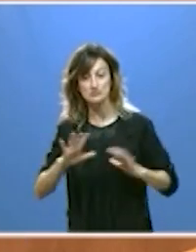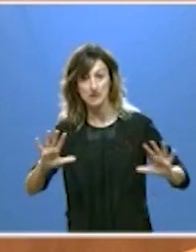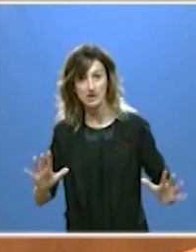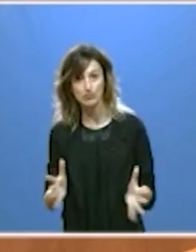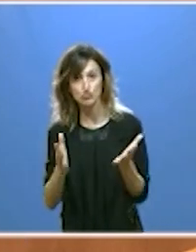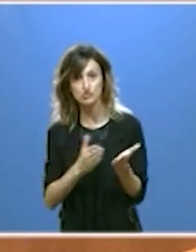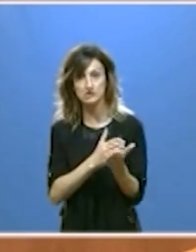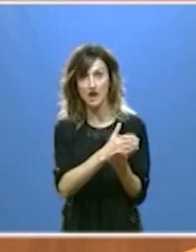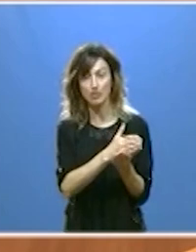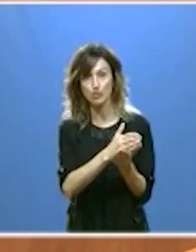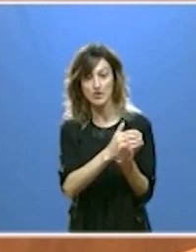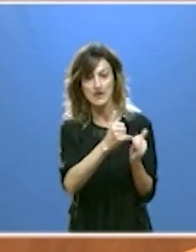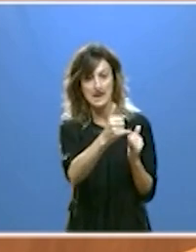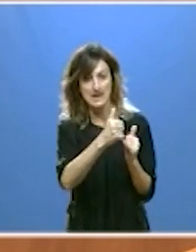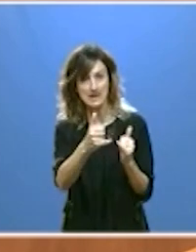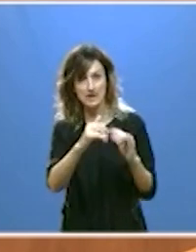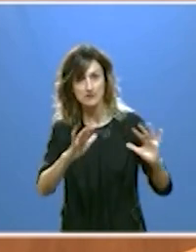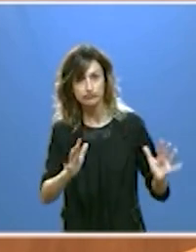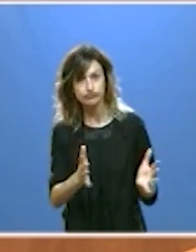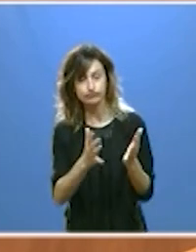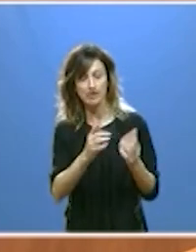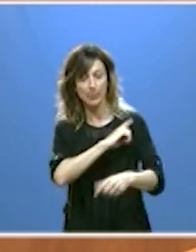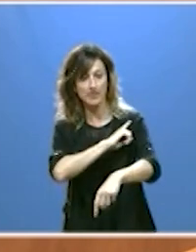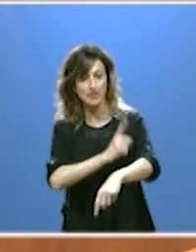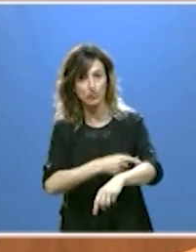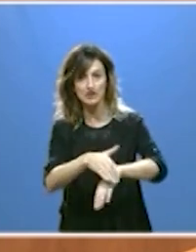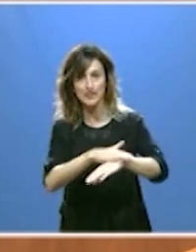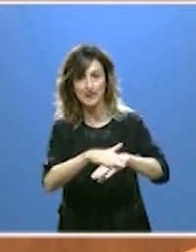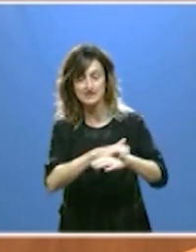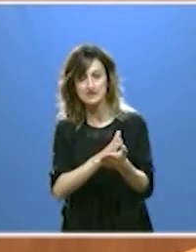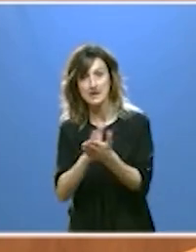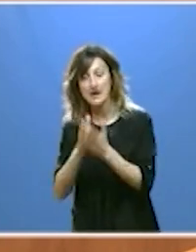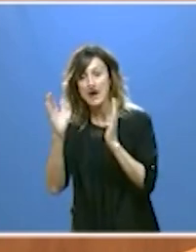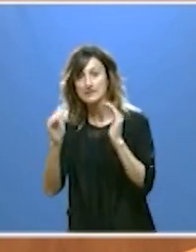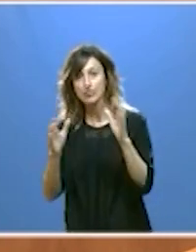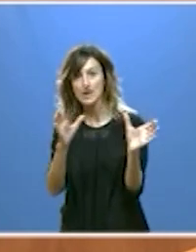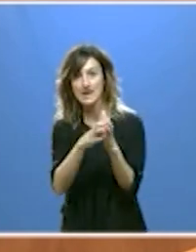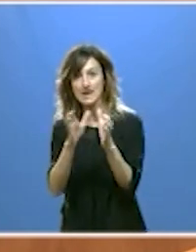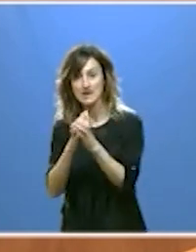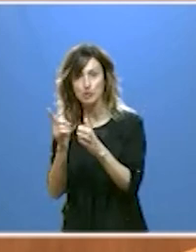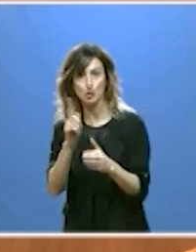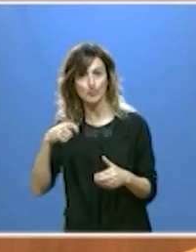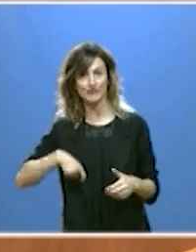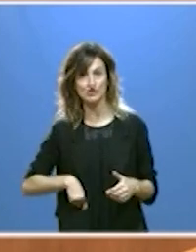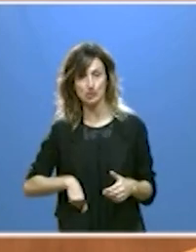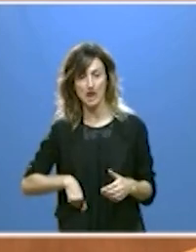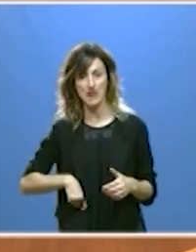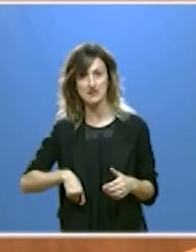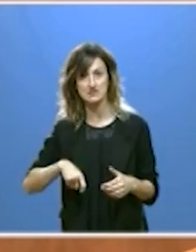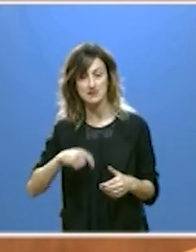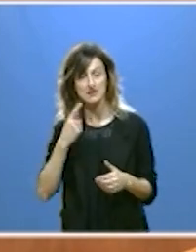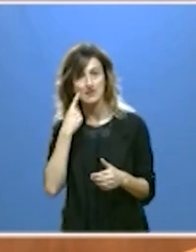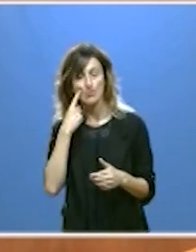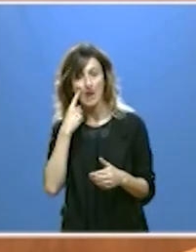por un lado diversas líneas para promocionar el deporte base y atender a nuestros equipos no profesionales con más